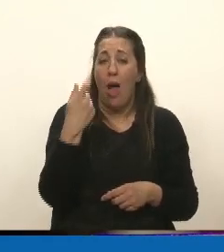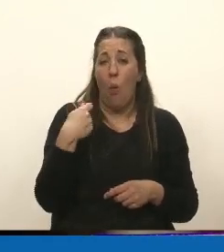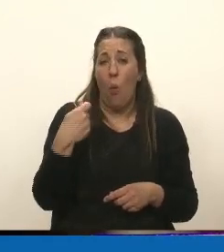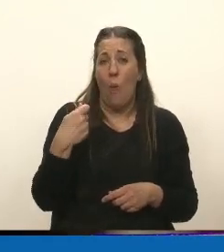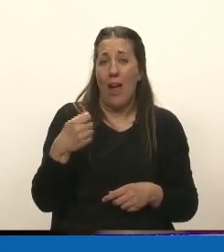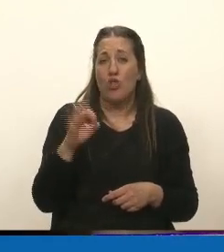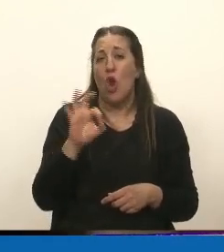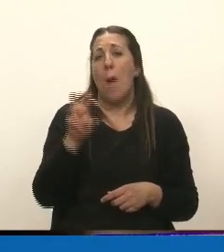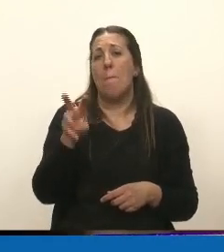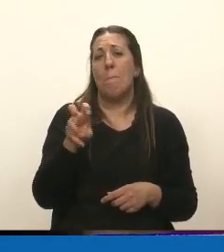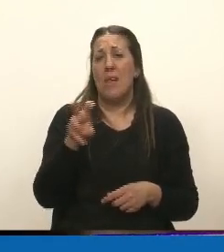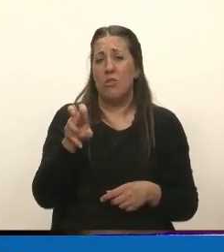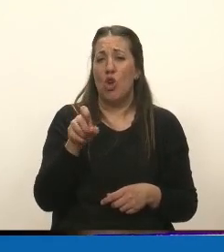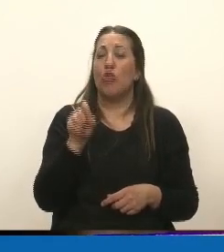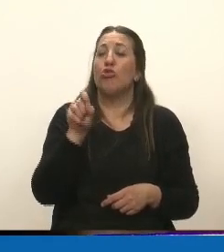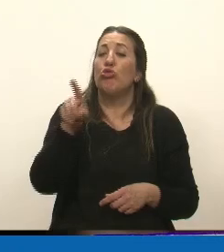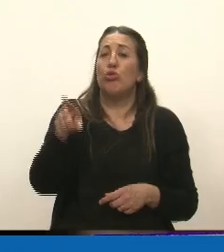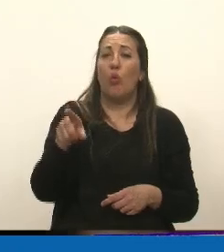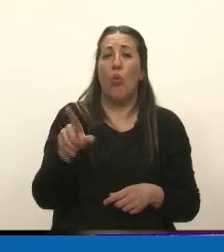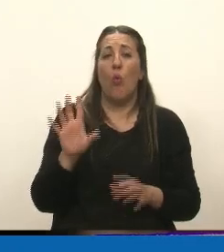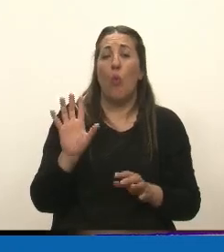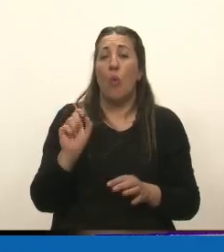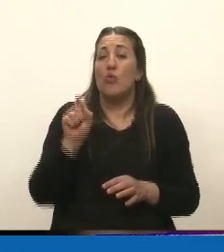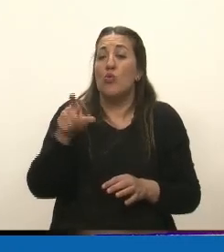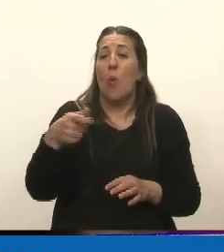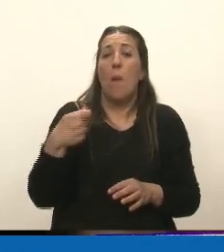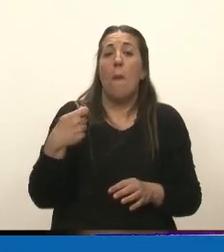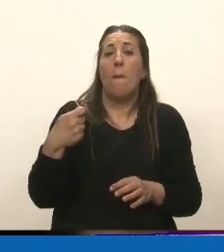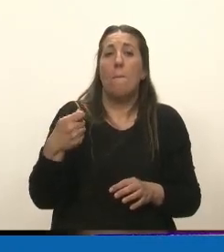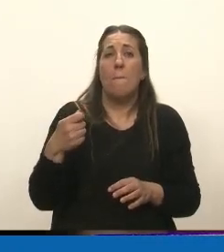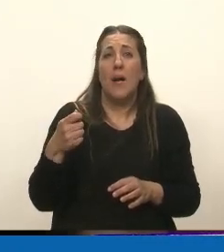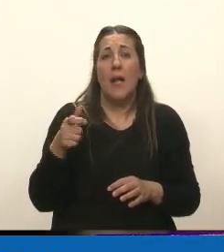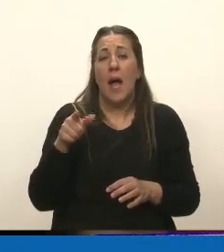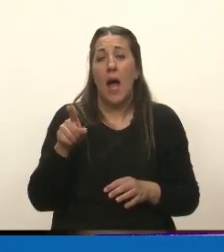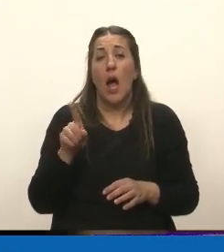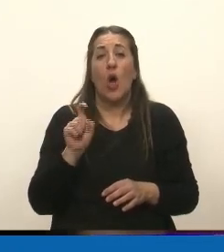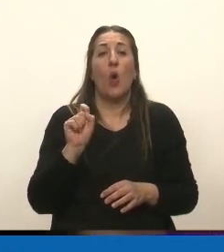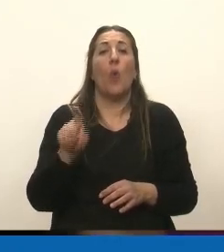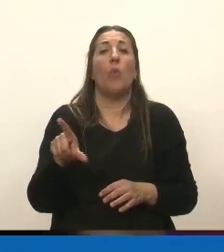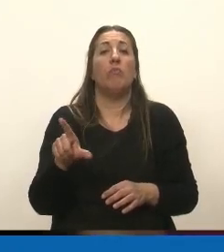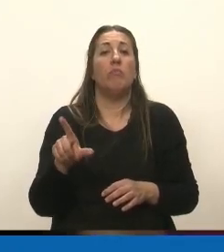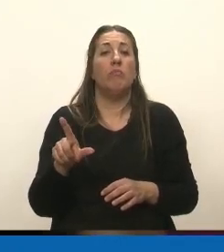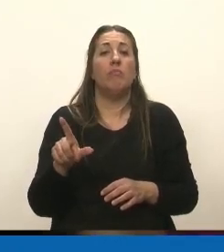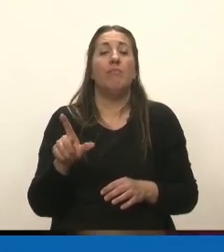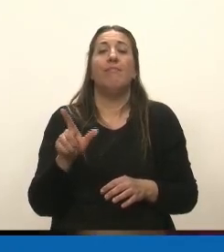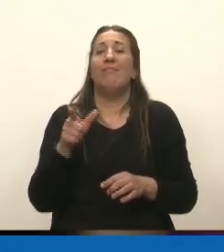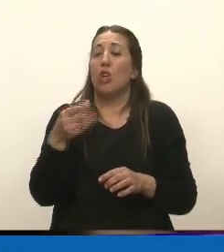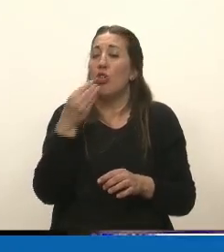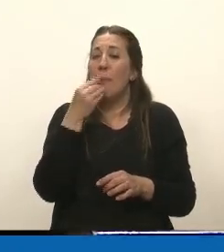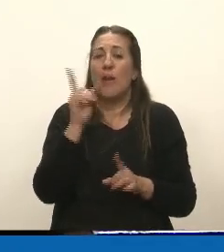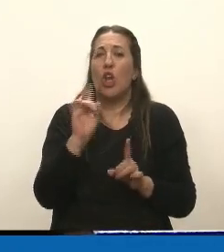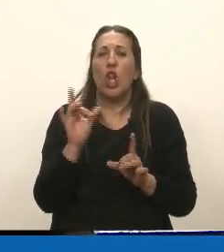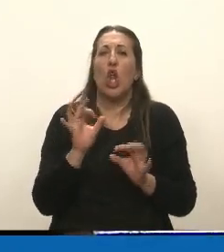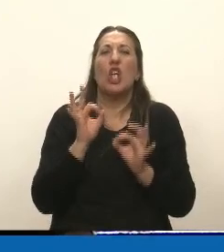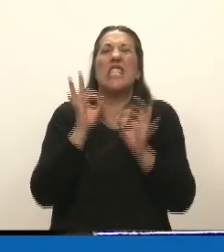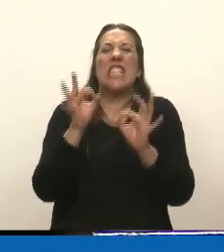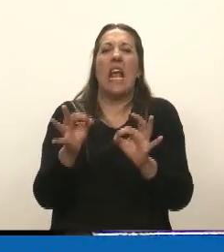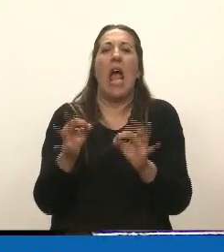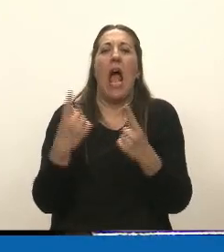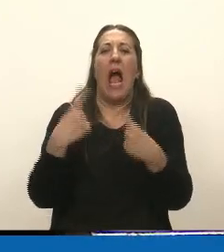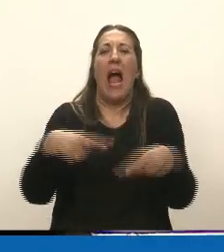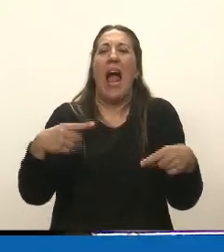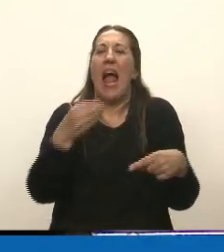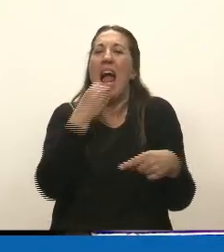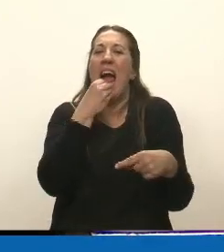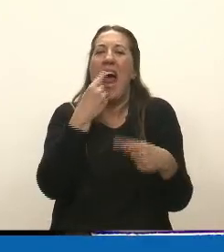que su pensión por lo menos no llegue a la canasta básica total que, como dijo el miembro